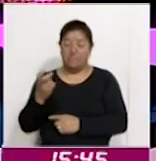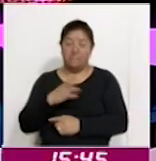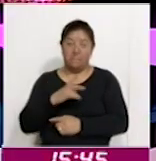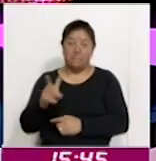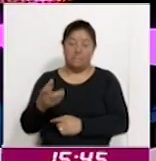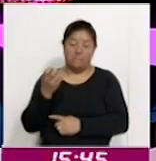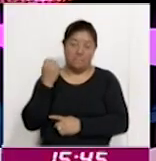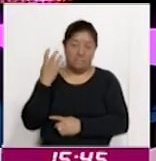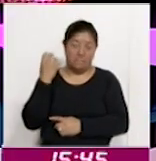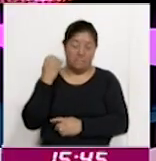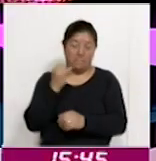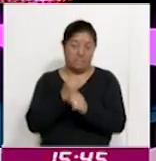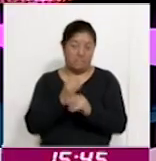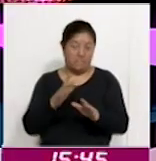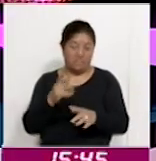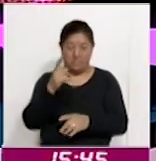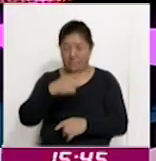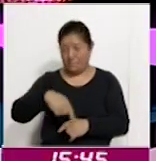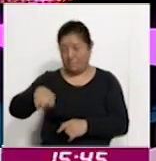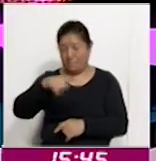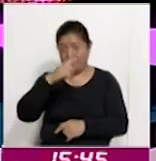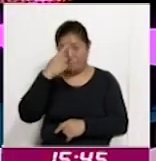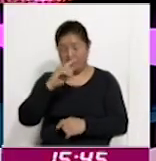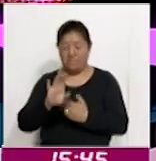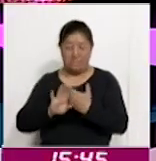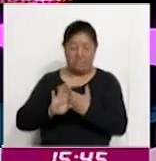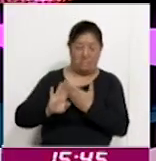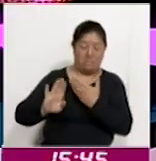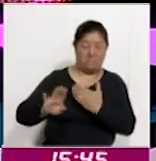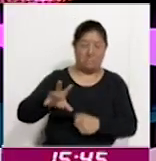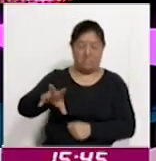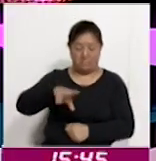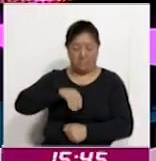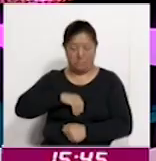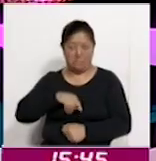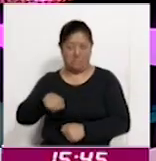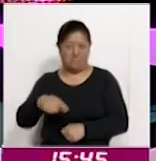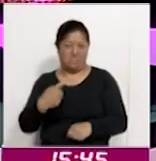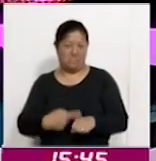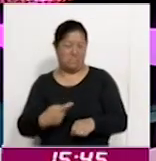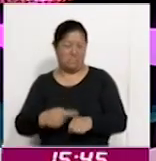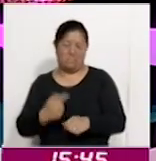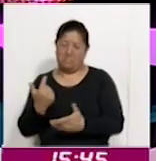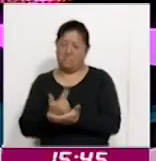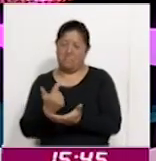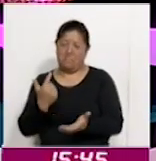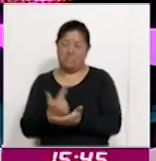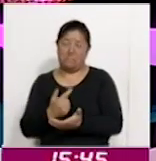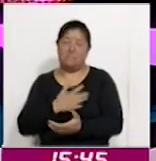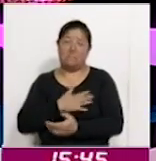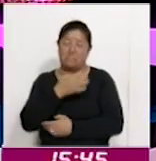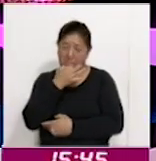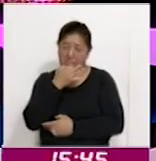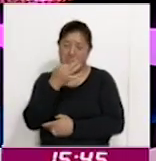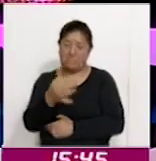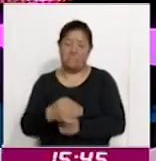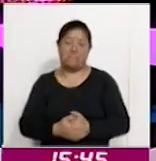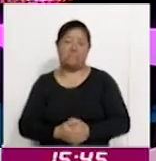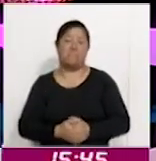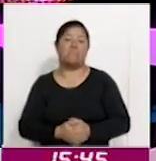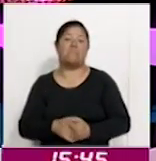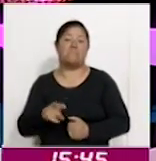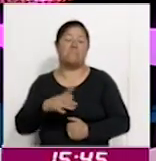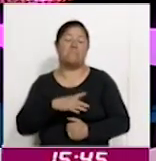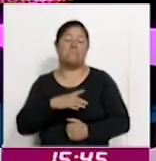la población en general para evitar contagiarse de este terrible padecimiento de este virus que, como le hemos explicado, pues ataca el